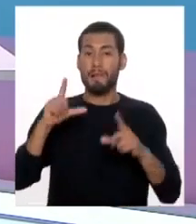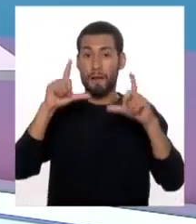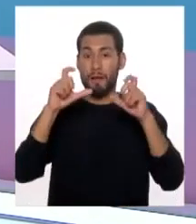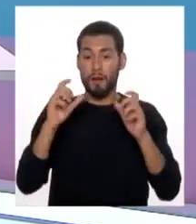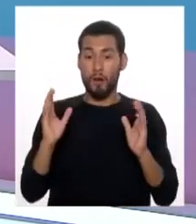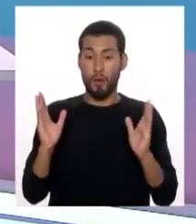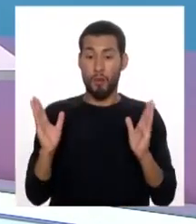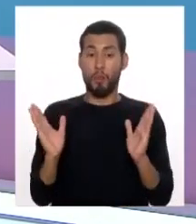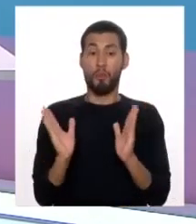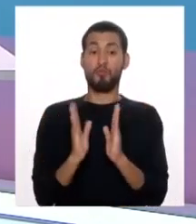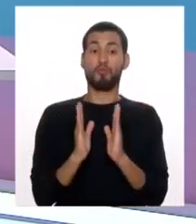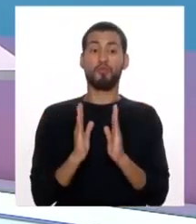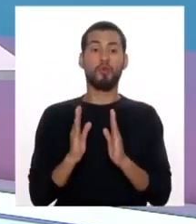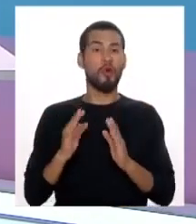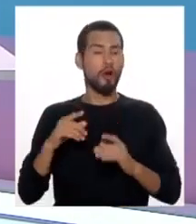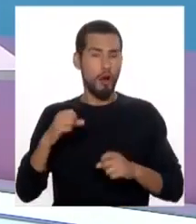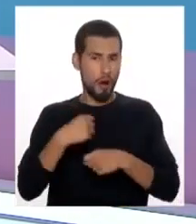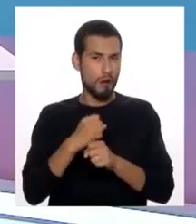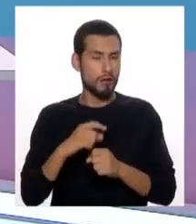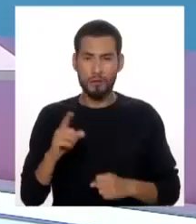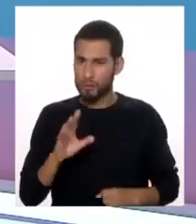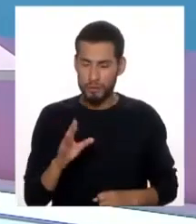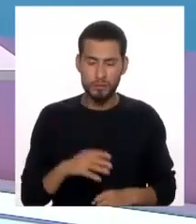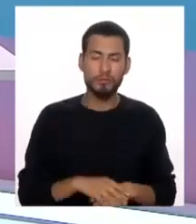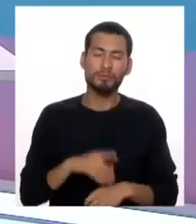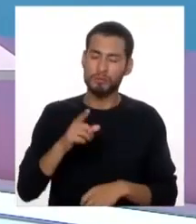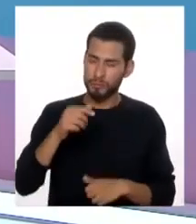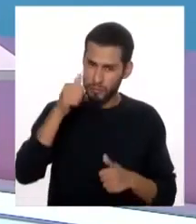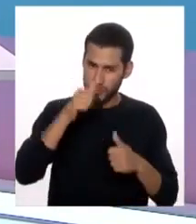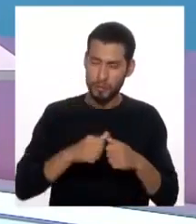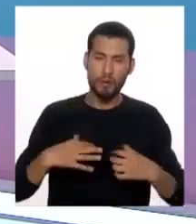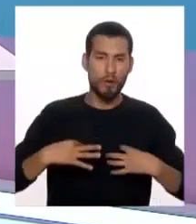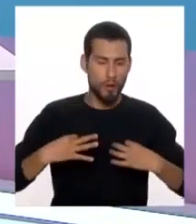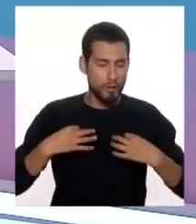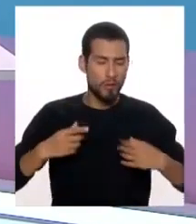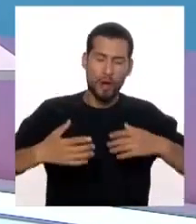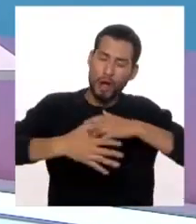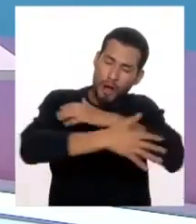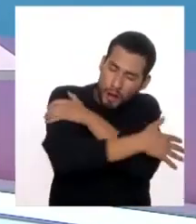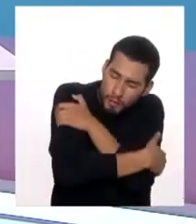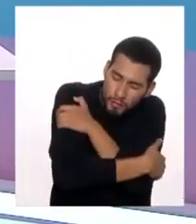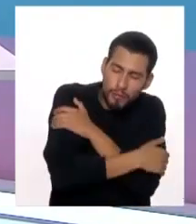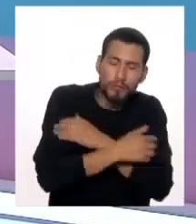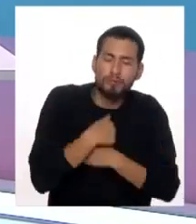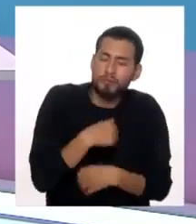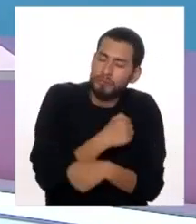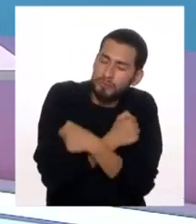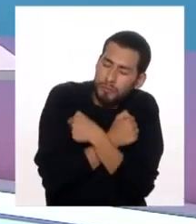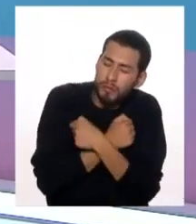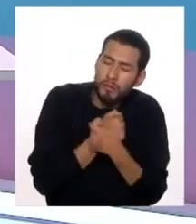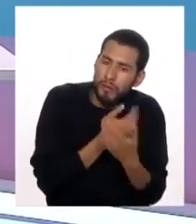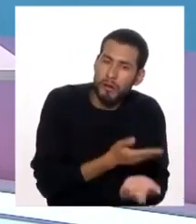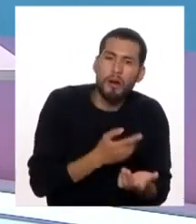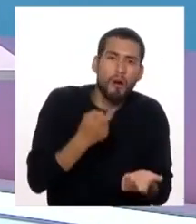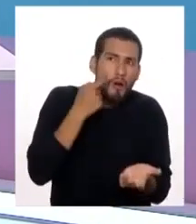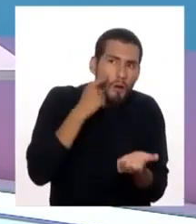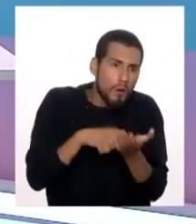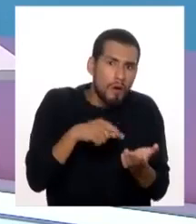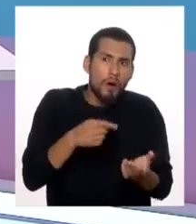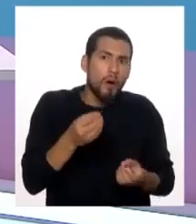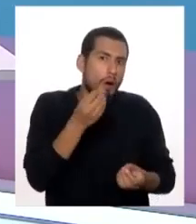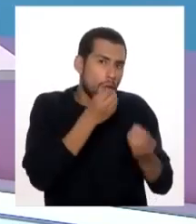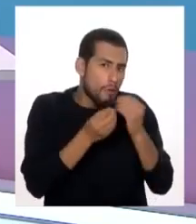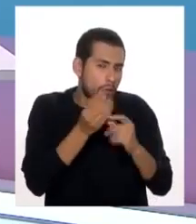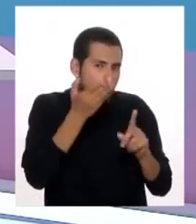fotografías. Entonces, recordar la ropa, abrazarlos, contenerlos, fijarse cómo están comiendo,